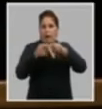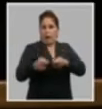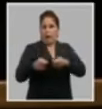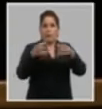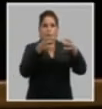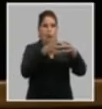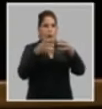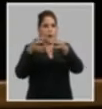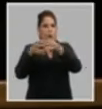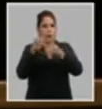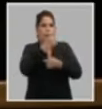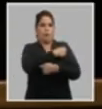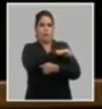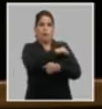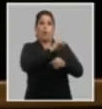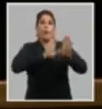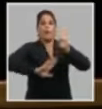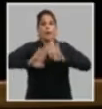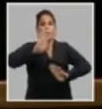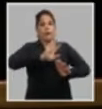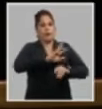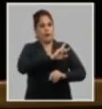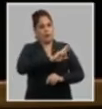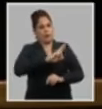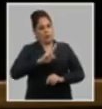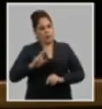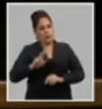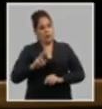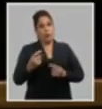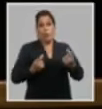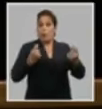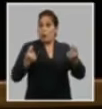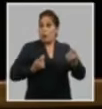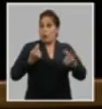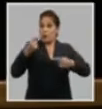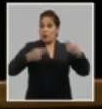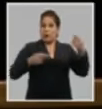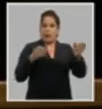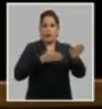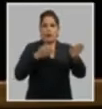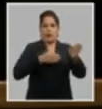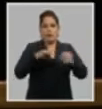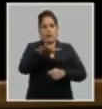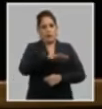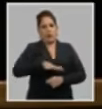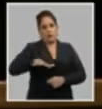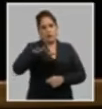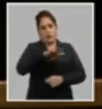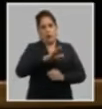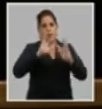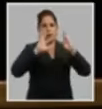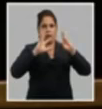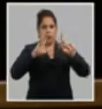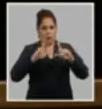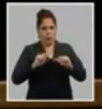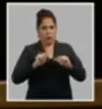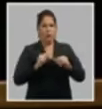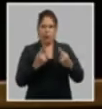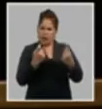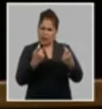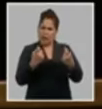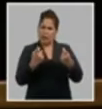en las comunidades, en defensa de la revolución y en la lucha contra la indisciplina social y el delito. Es